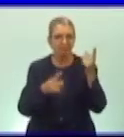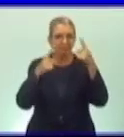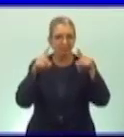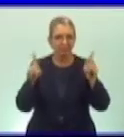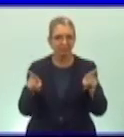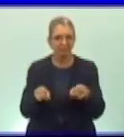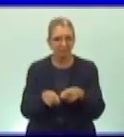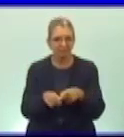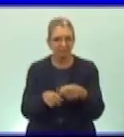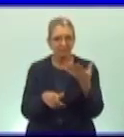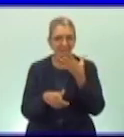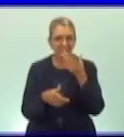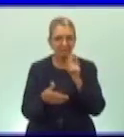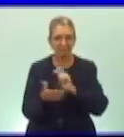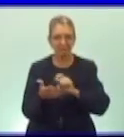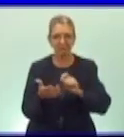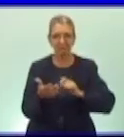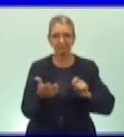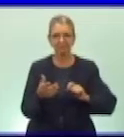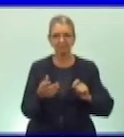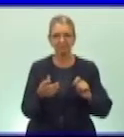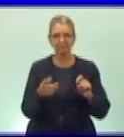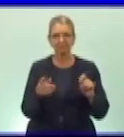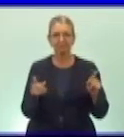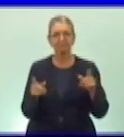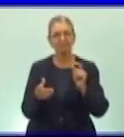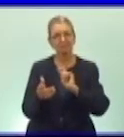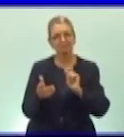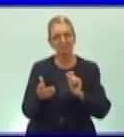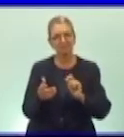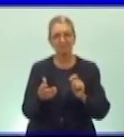quien es el autor de la letra y la música del himno